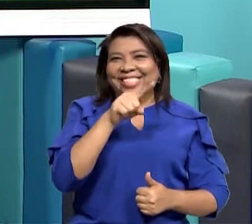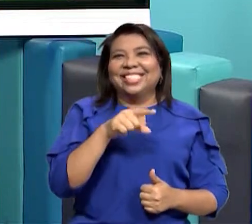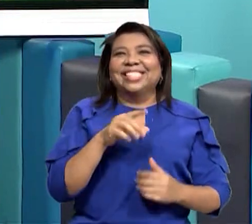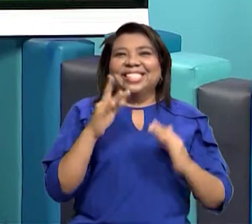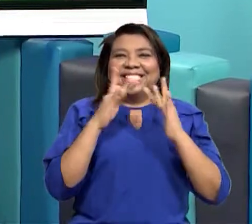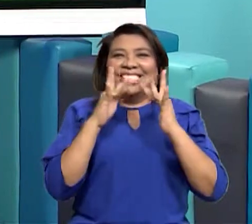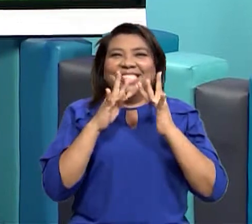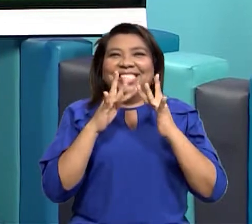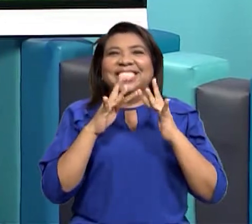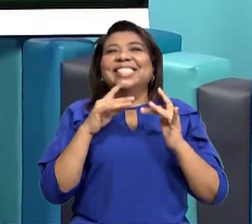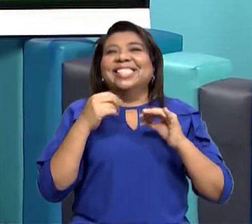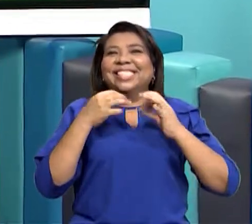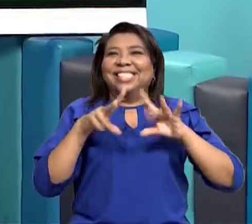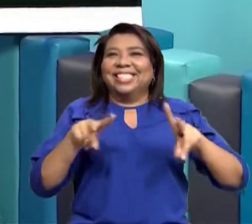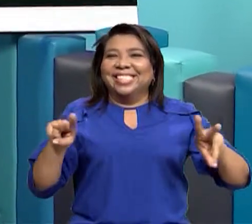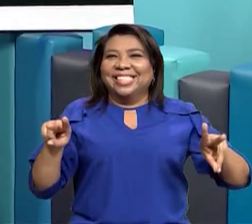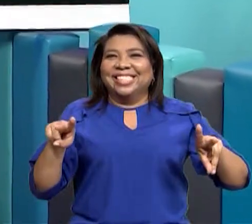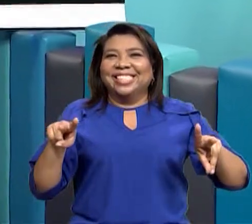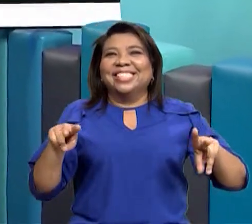Nos vemos ¡Vamos!